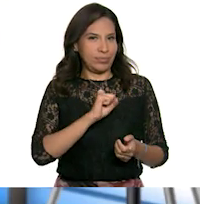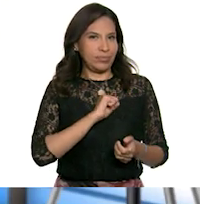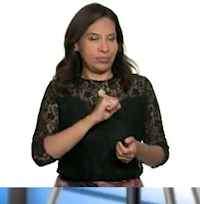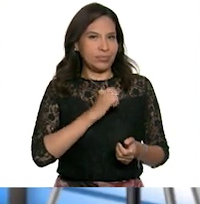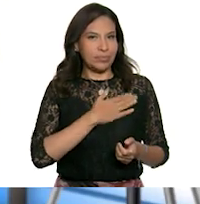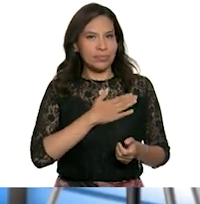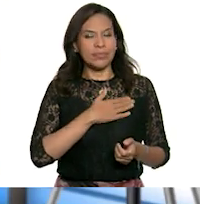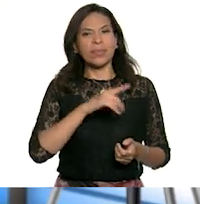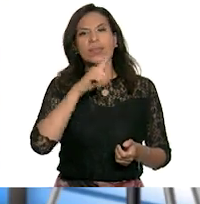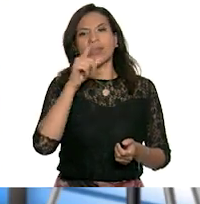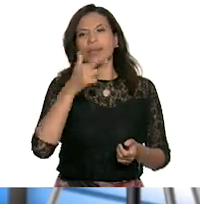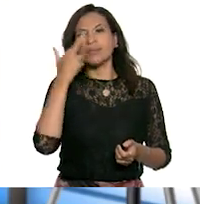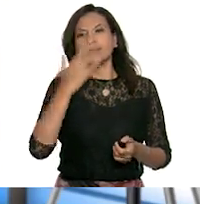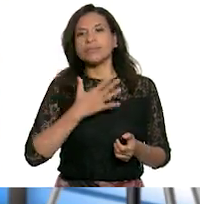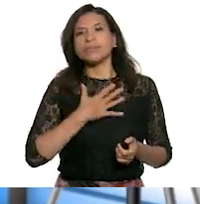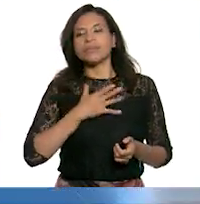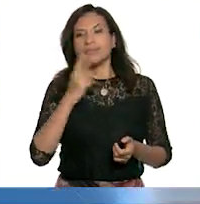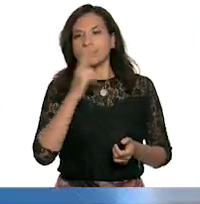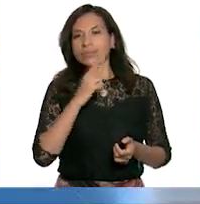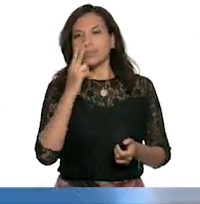Y la respiración.